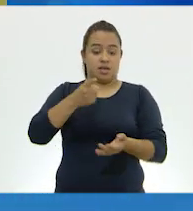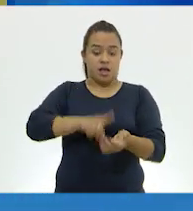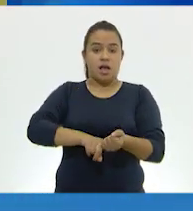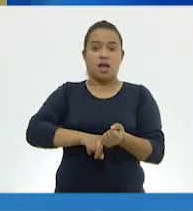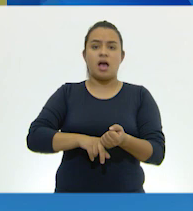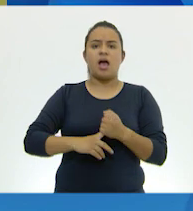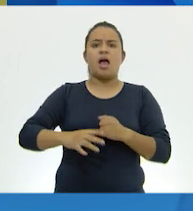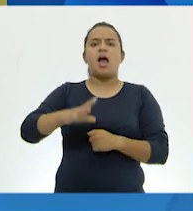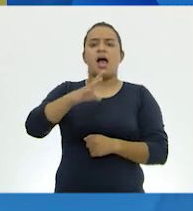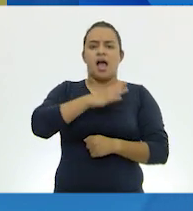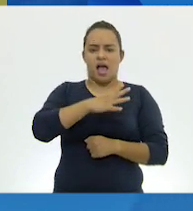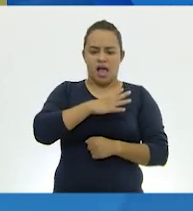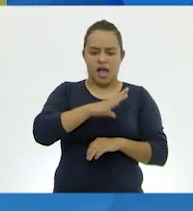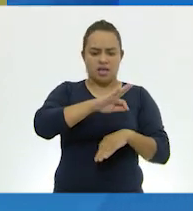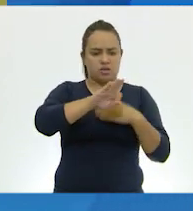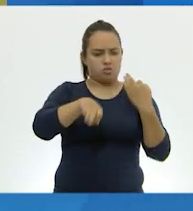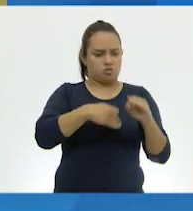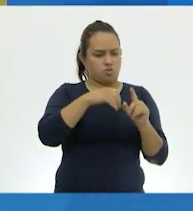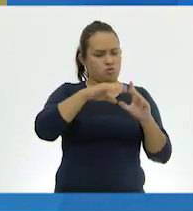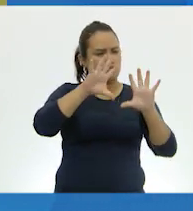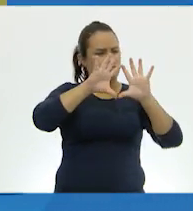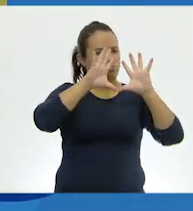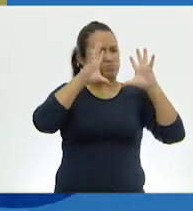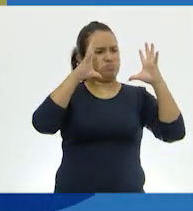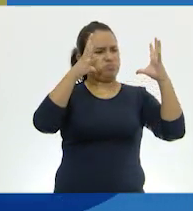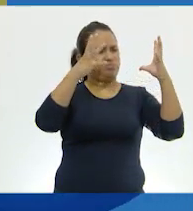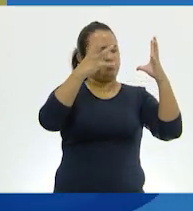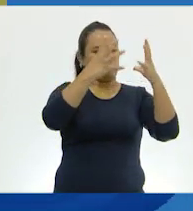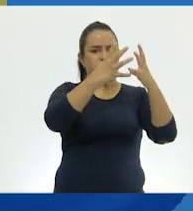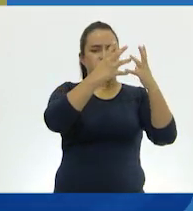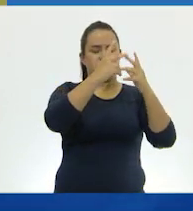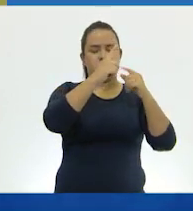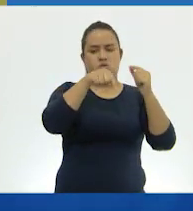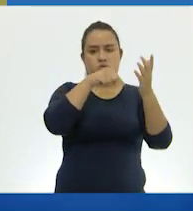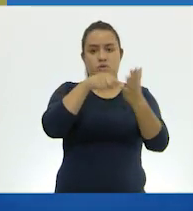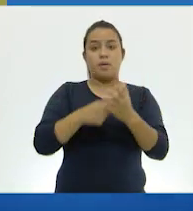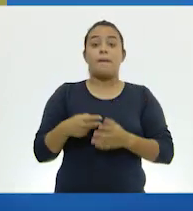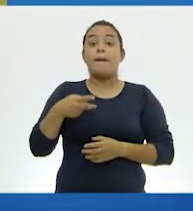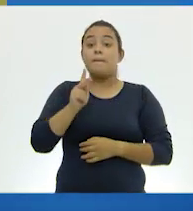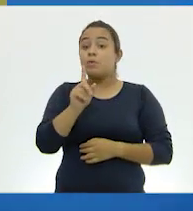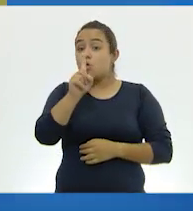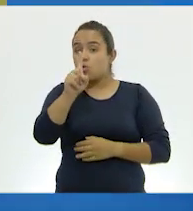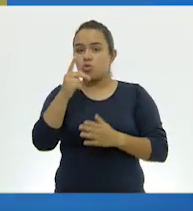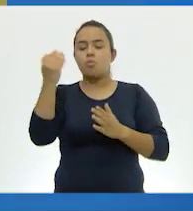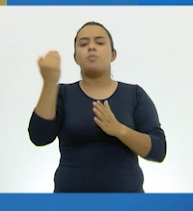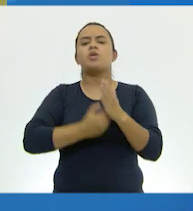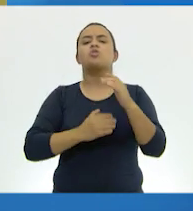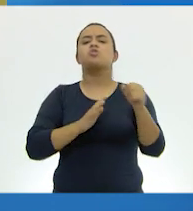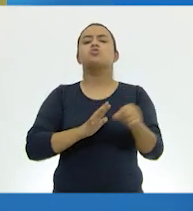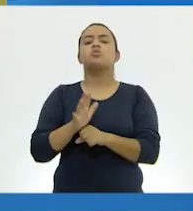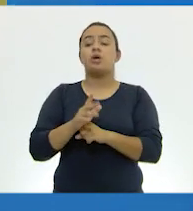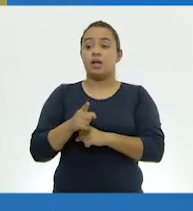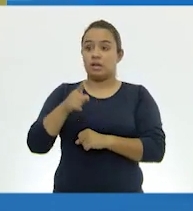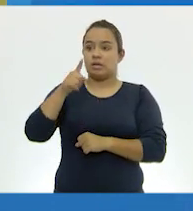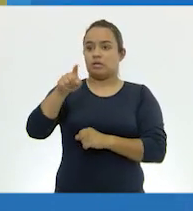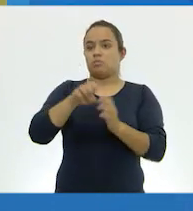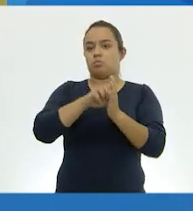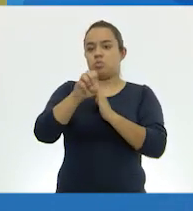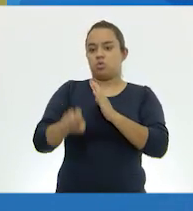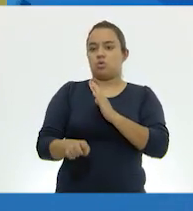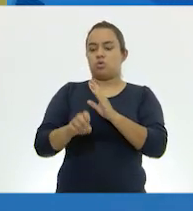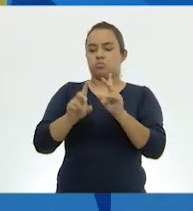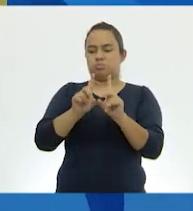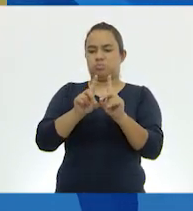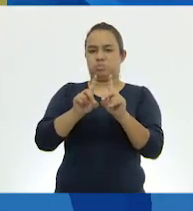en todas las regiones del mundo, excepto en aquellas donde las condiciones climáticas son más duras, como el